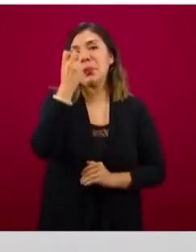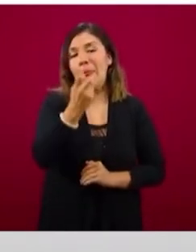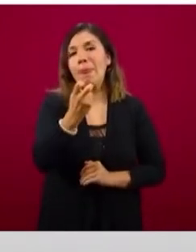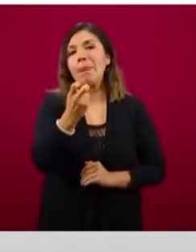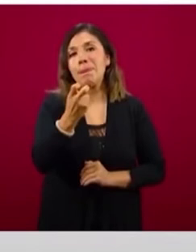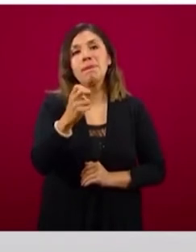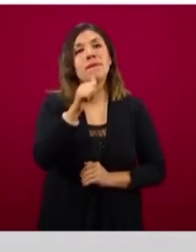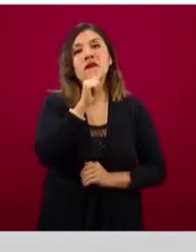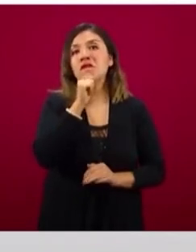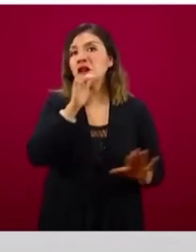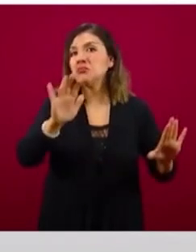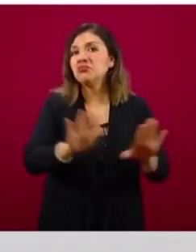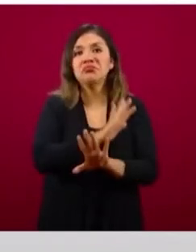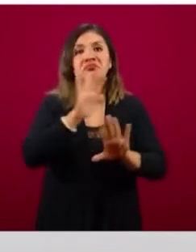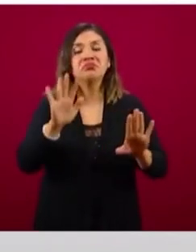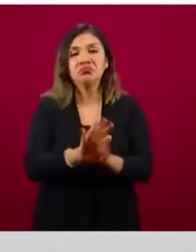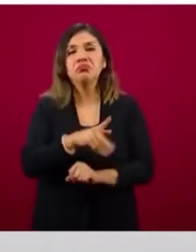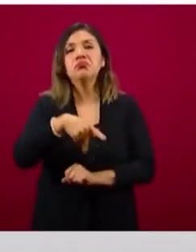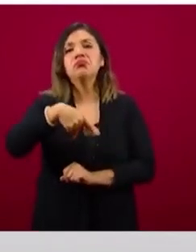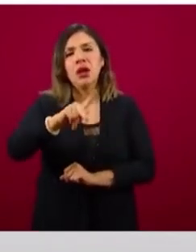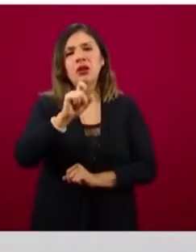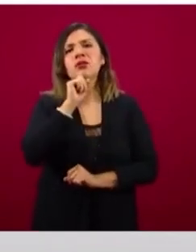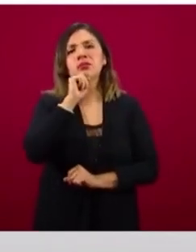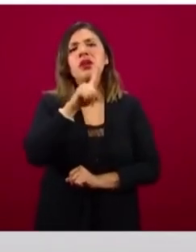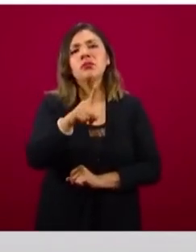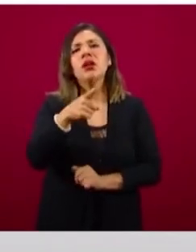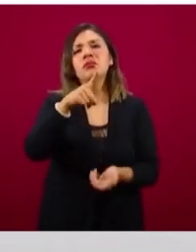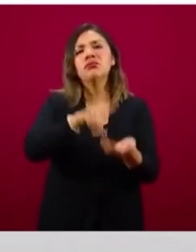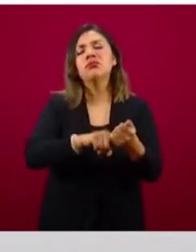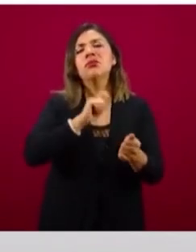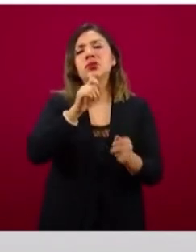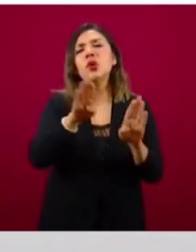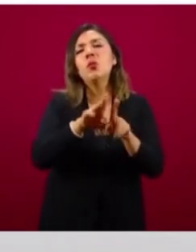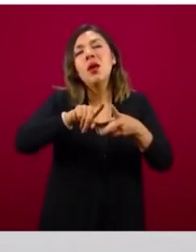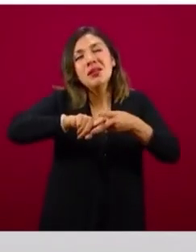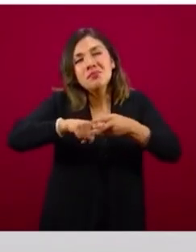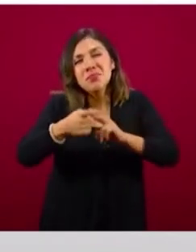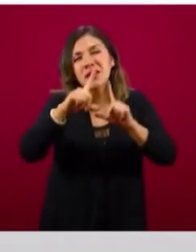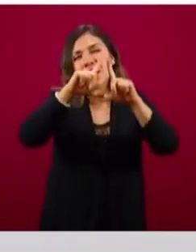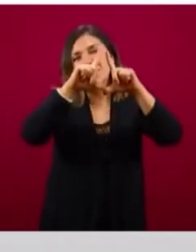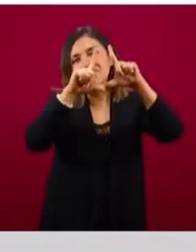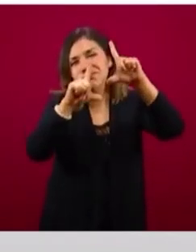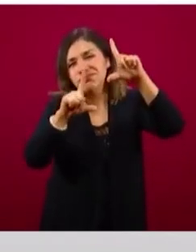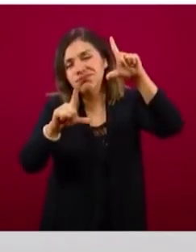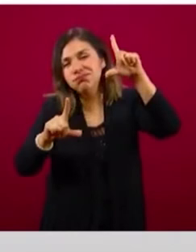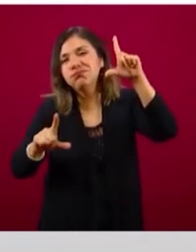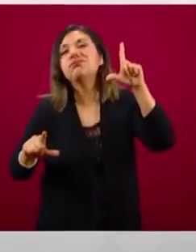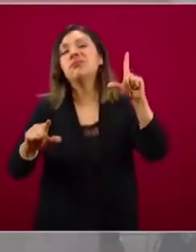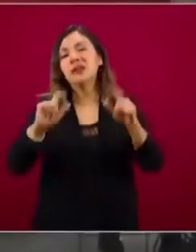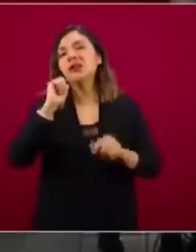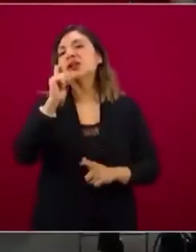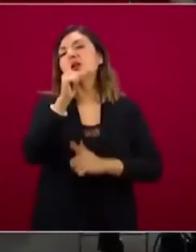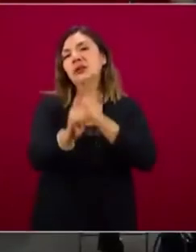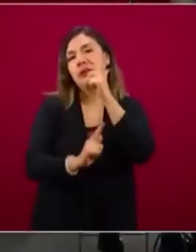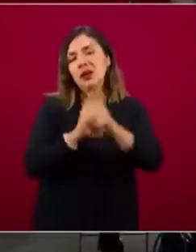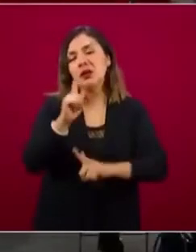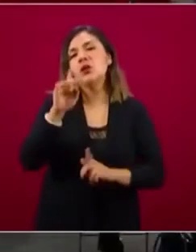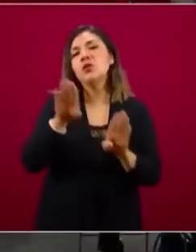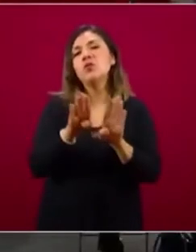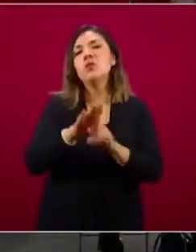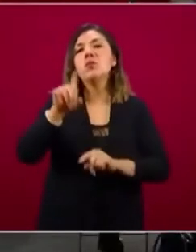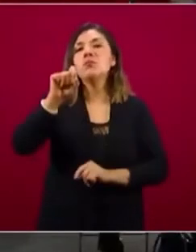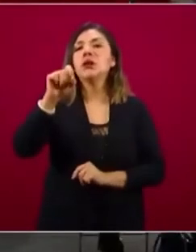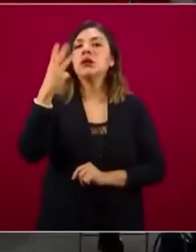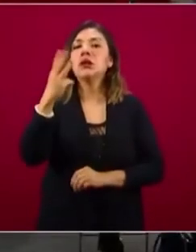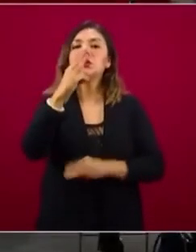haberse movido tanto, aunque está también dentro de esa disminución general que representa ese 23 por ciento a